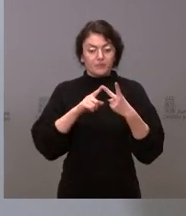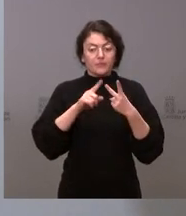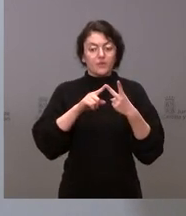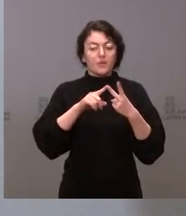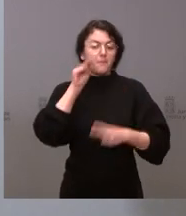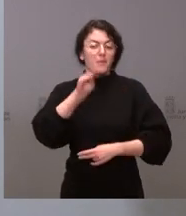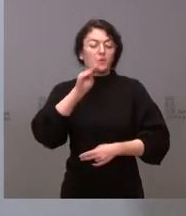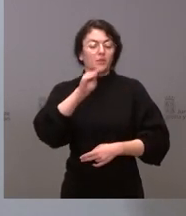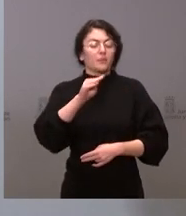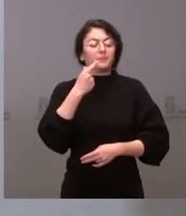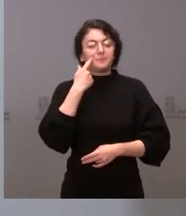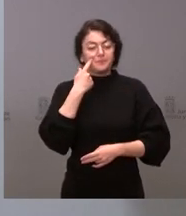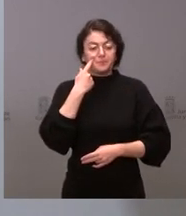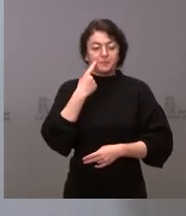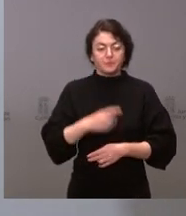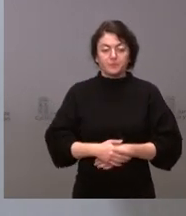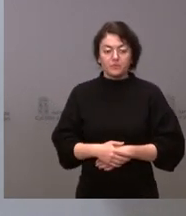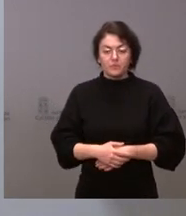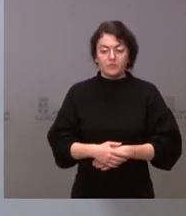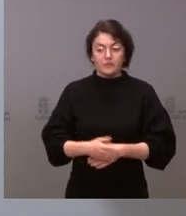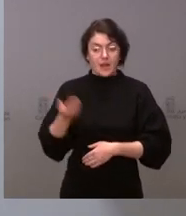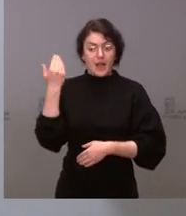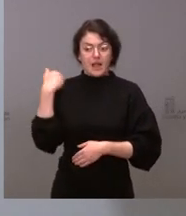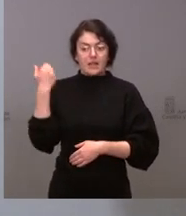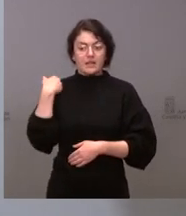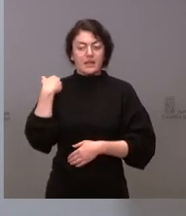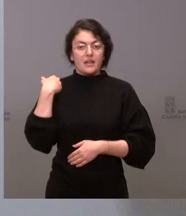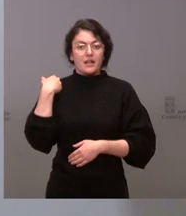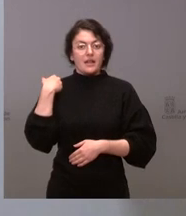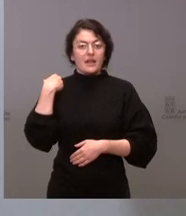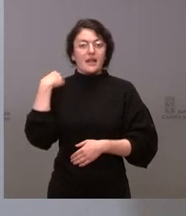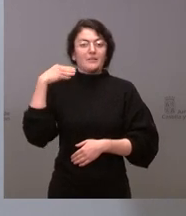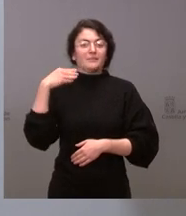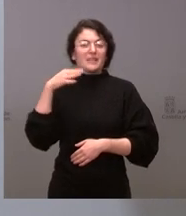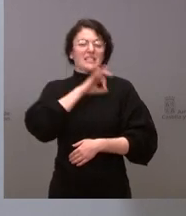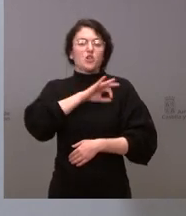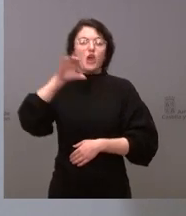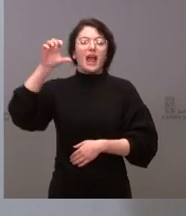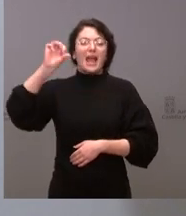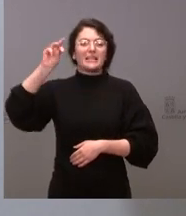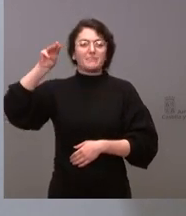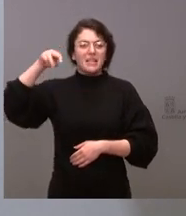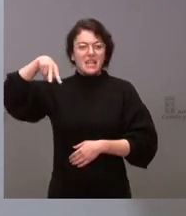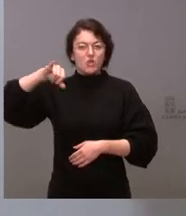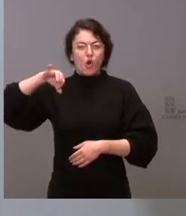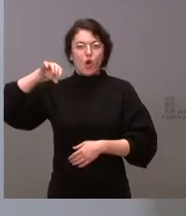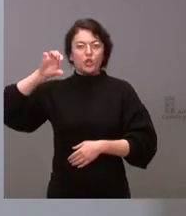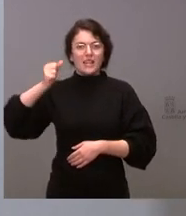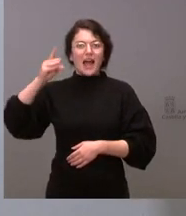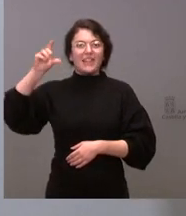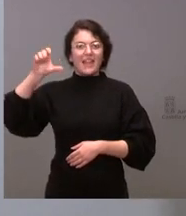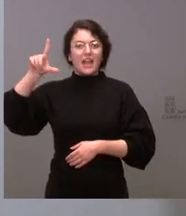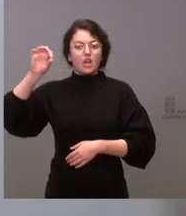papel representaba ayer el señor Espinosa de los Monteros aquí? ¿En calidad de qué habló? Es decir,